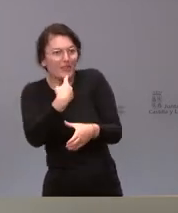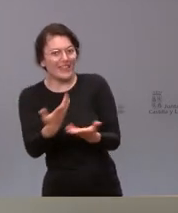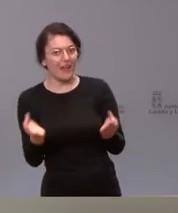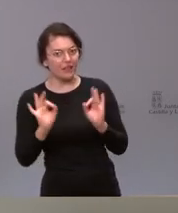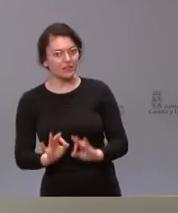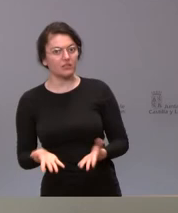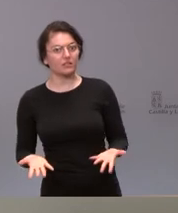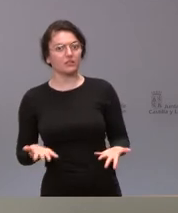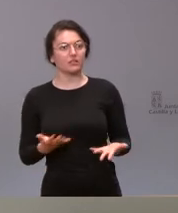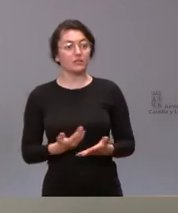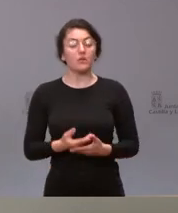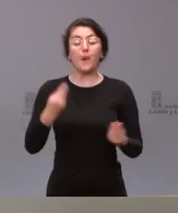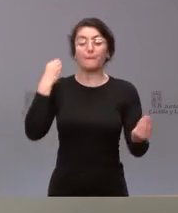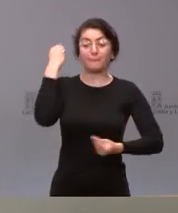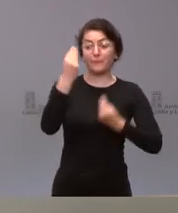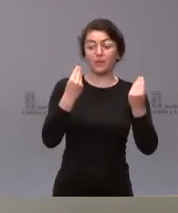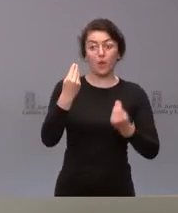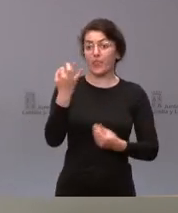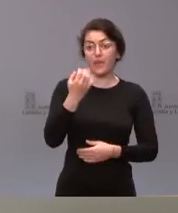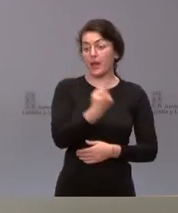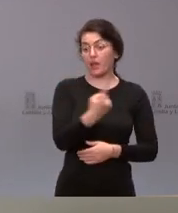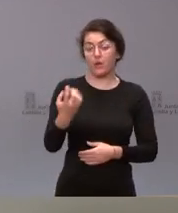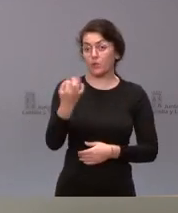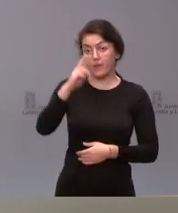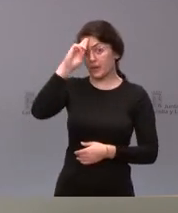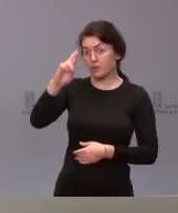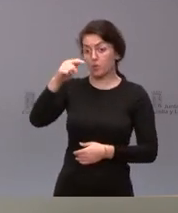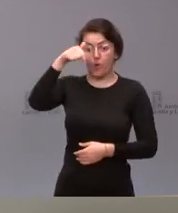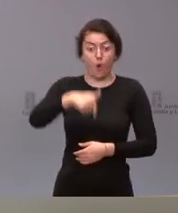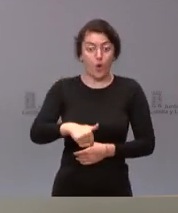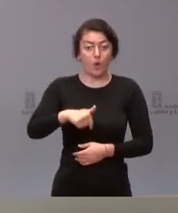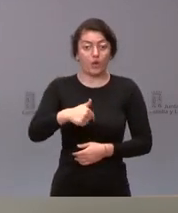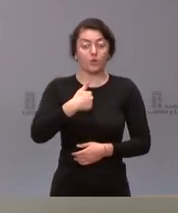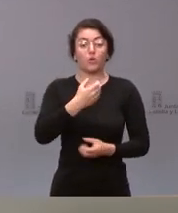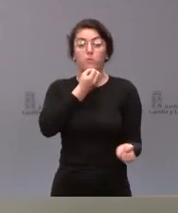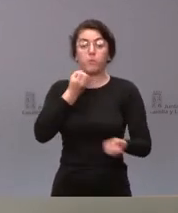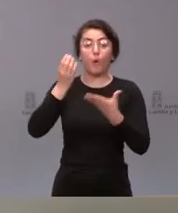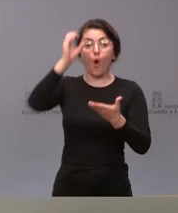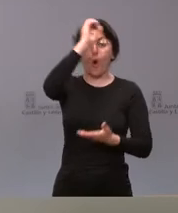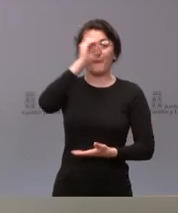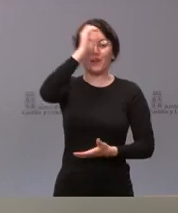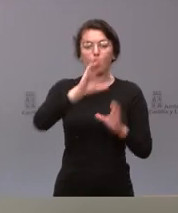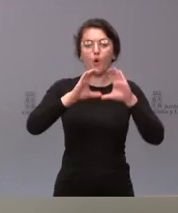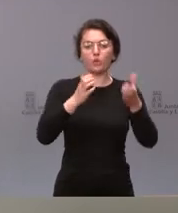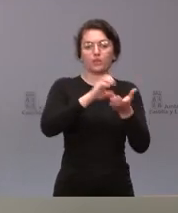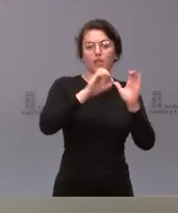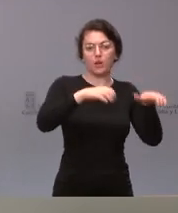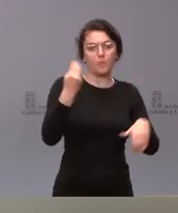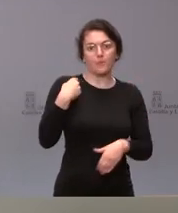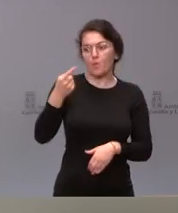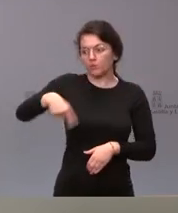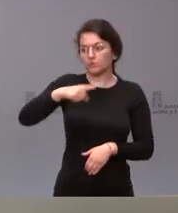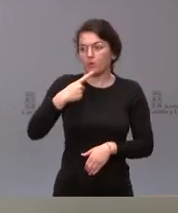Yo creo que tenemos que ser respetuosos con lo que cada cual exprese y yo hoy lo que hago es expresarles la opinión de la Junta de Castileón sobre los asuntos que ustedes me están preguntando